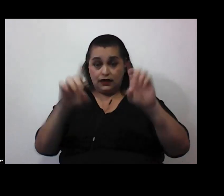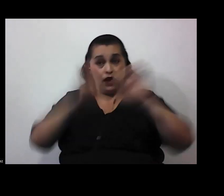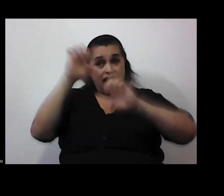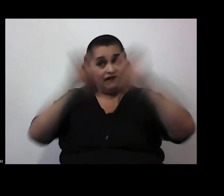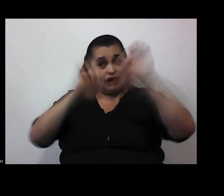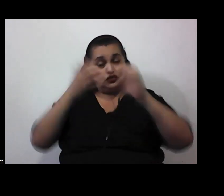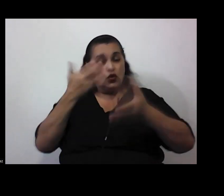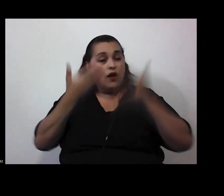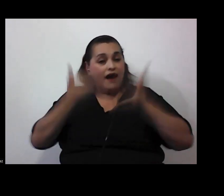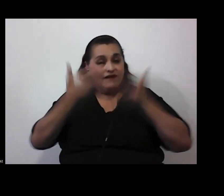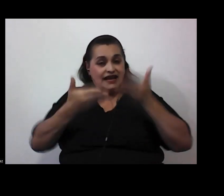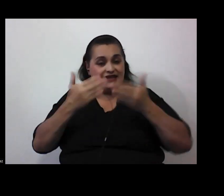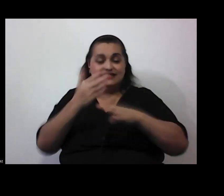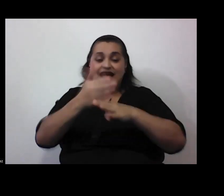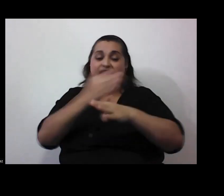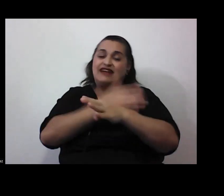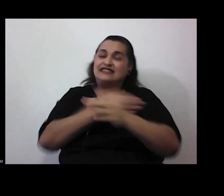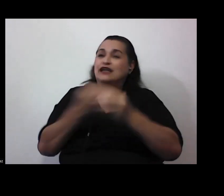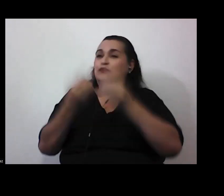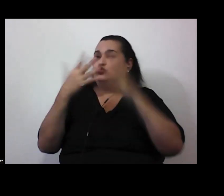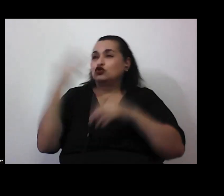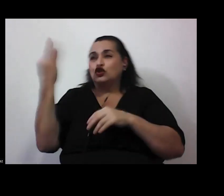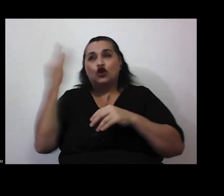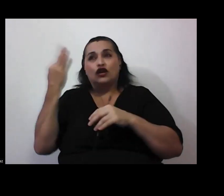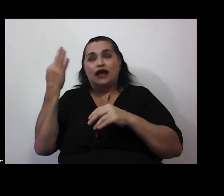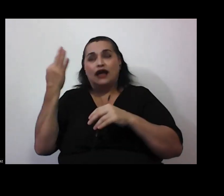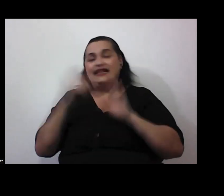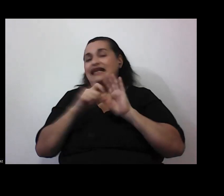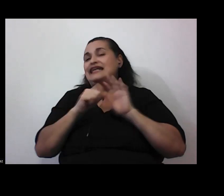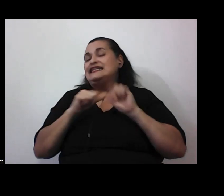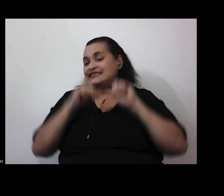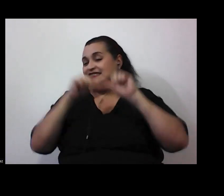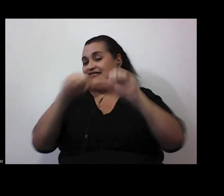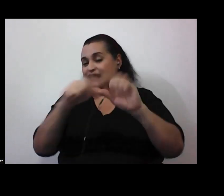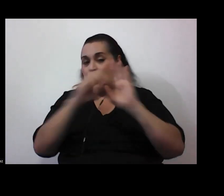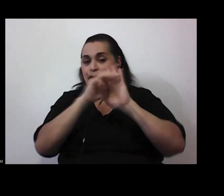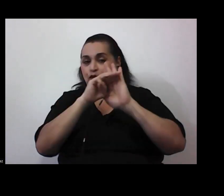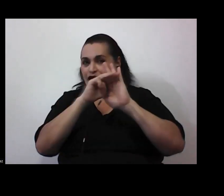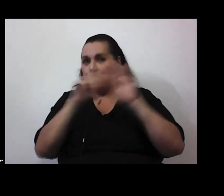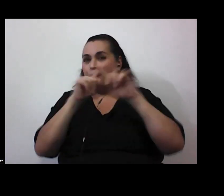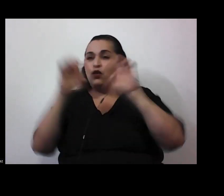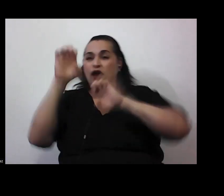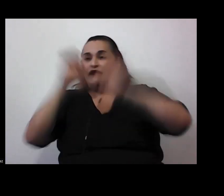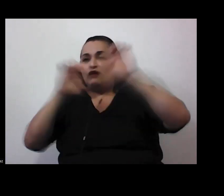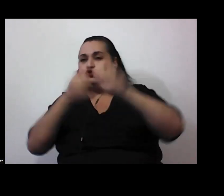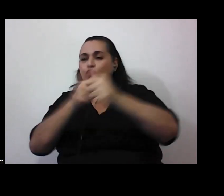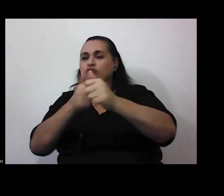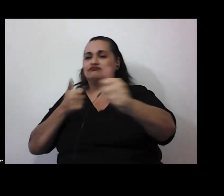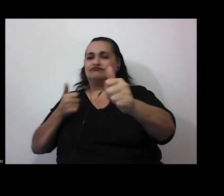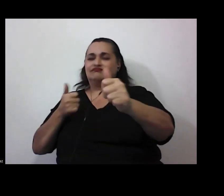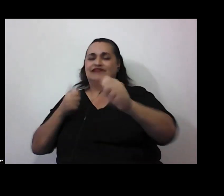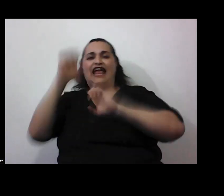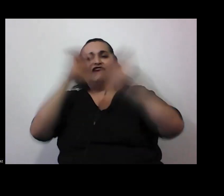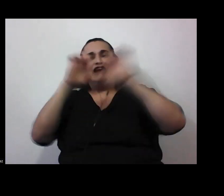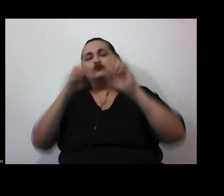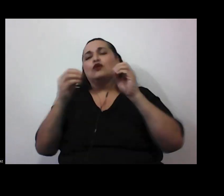a veces se avanza mucho teóricamente en que se está siguiendo un modelo pero la evaluación como que se queda rezagada en una evaluación como más tradicional